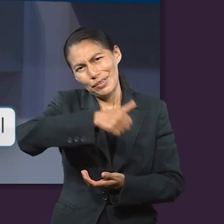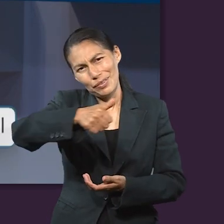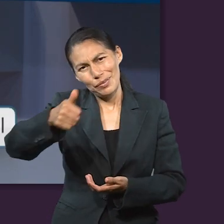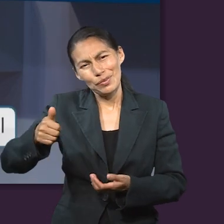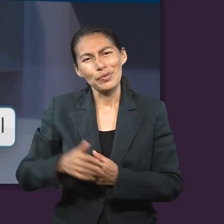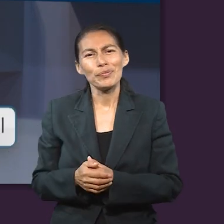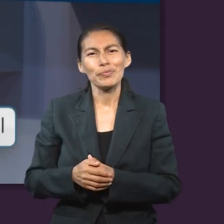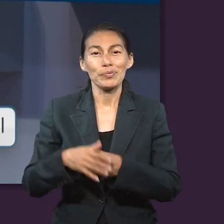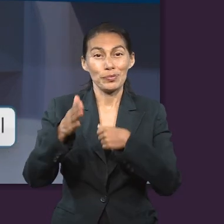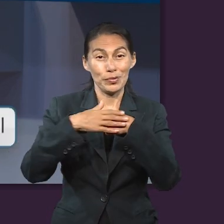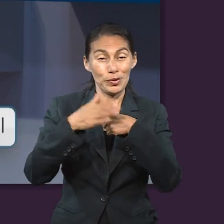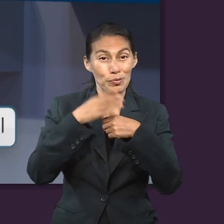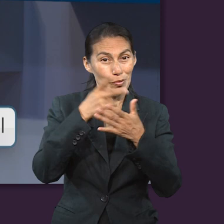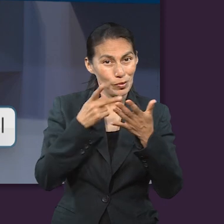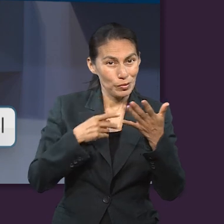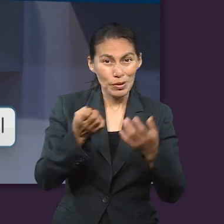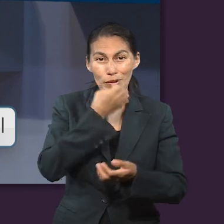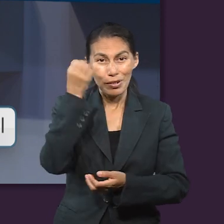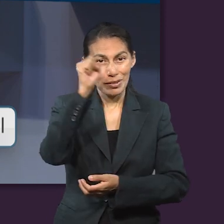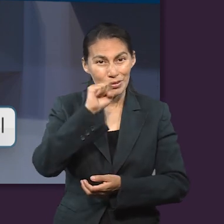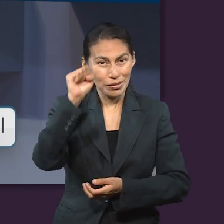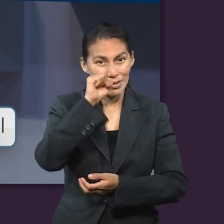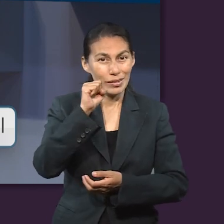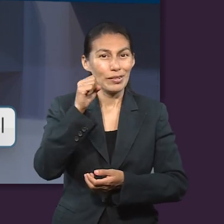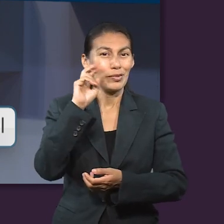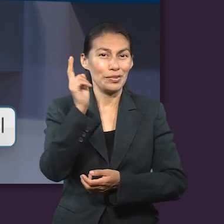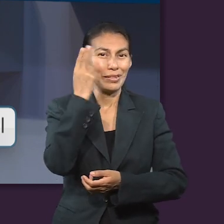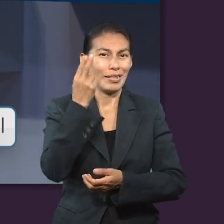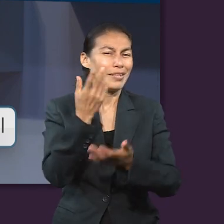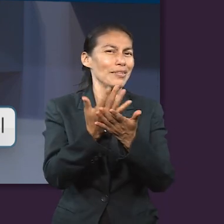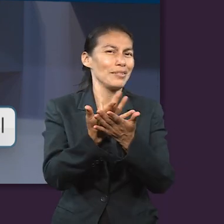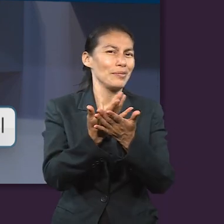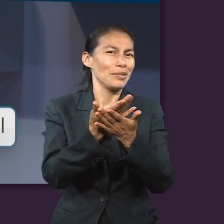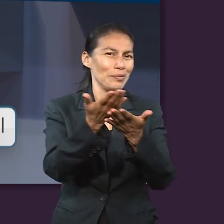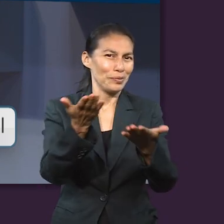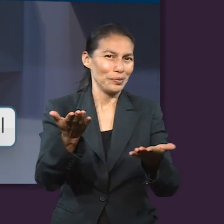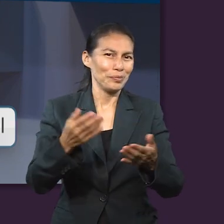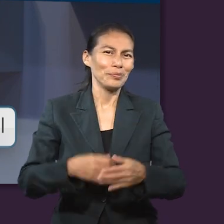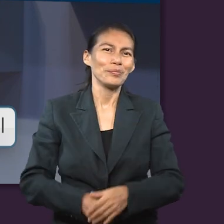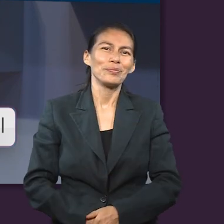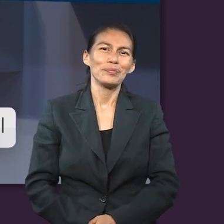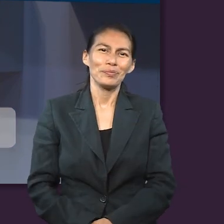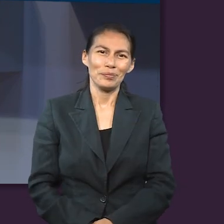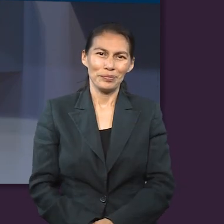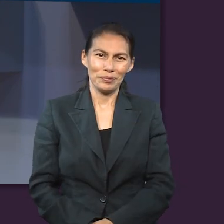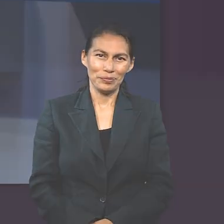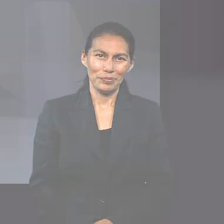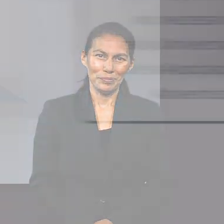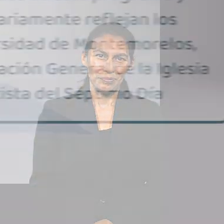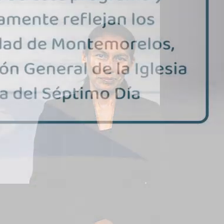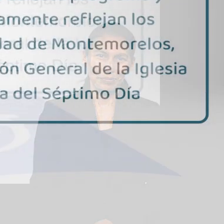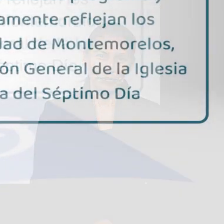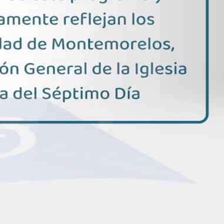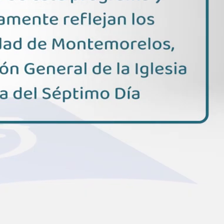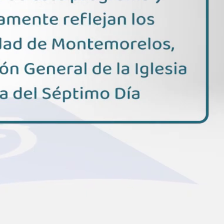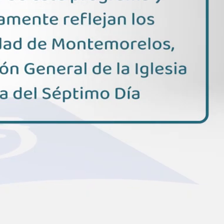este estudio. Esperamos que haya sido de gran bendición para cada uno de ustedes. Los esperamos en un próximo programa de Escuela Sabática Universitaria.